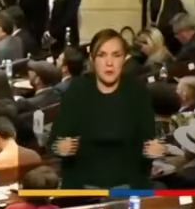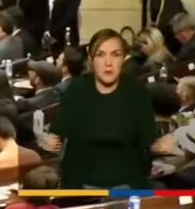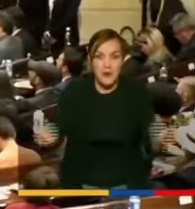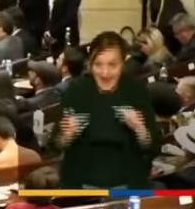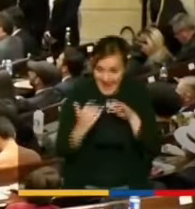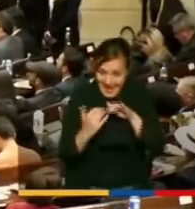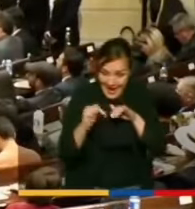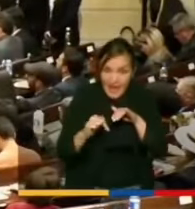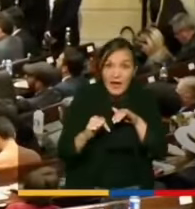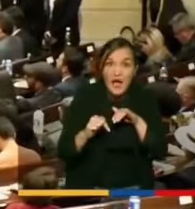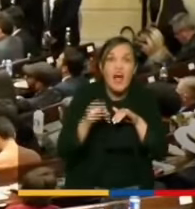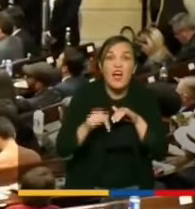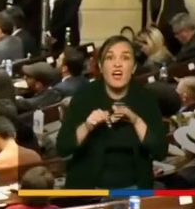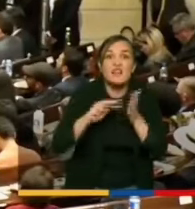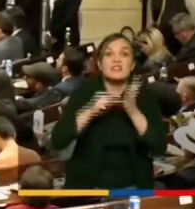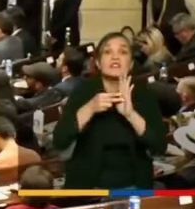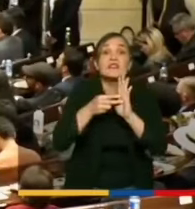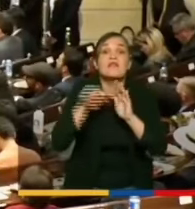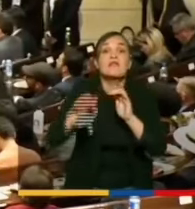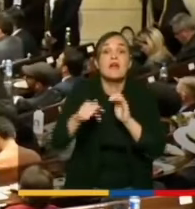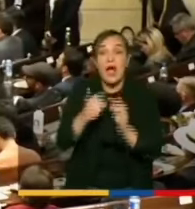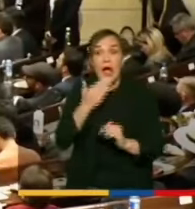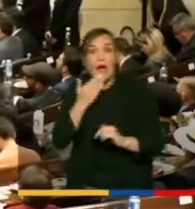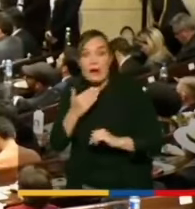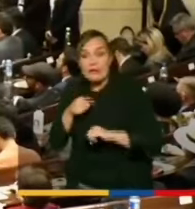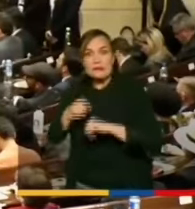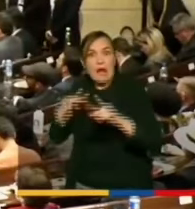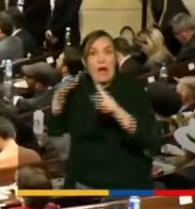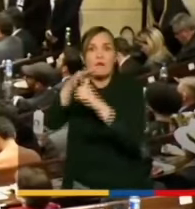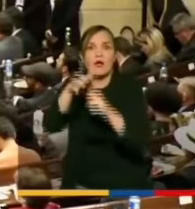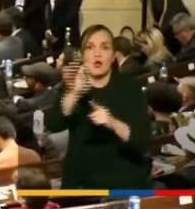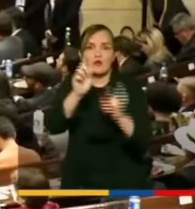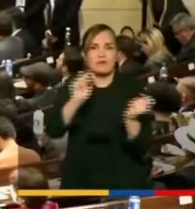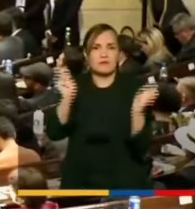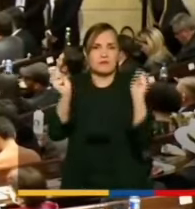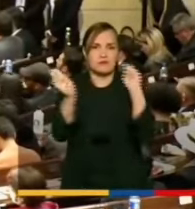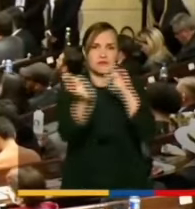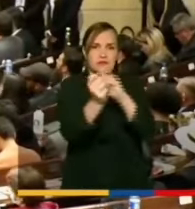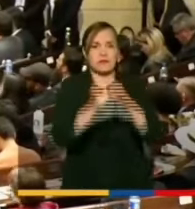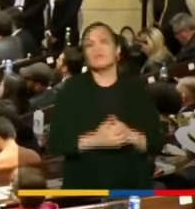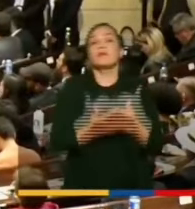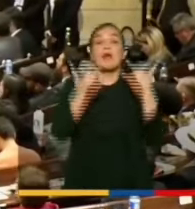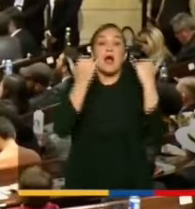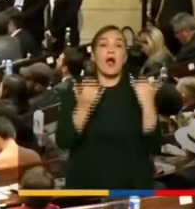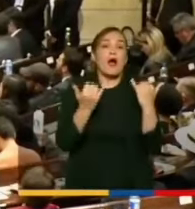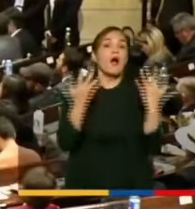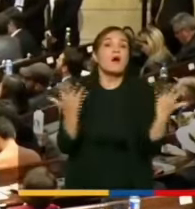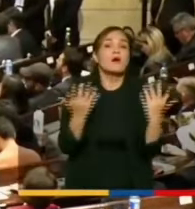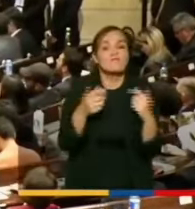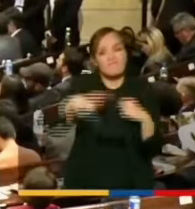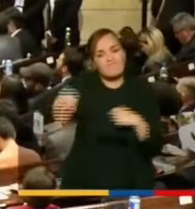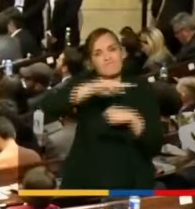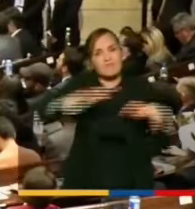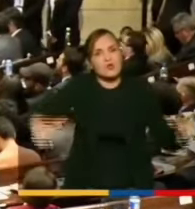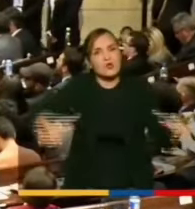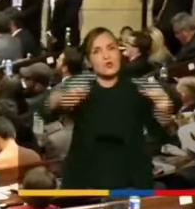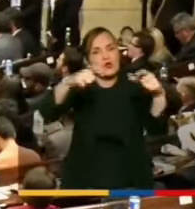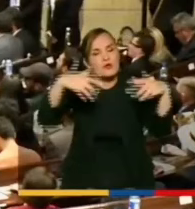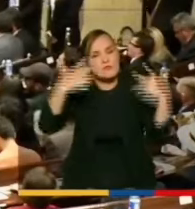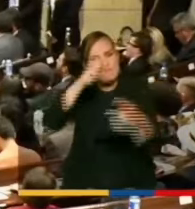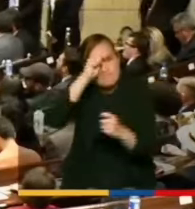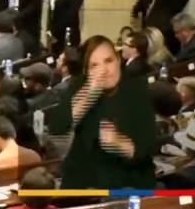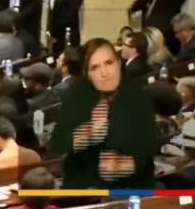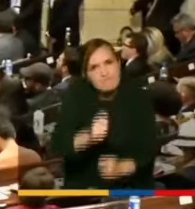es un punto de llegada y nuestra gran equivocación honorables congresistas ha sido el no haber